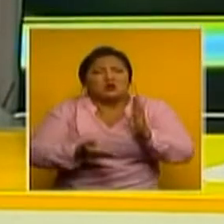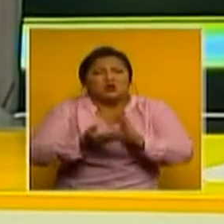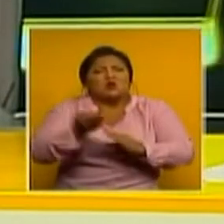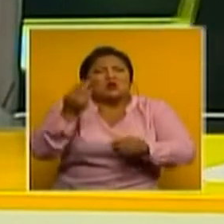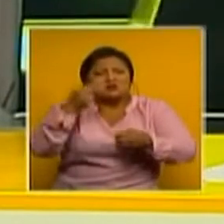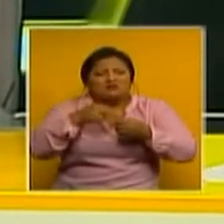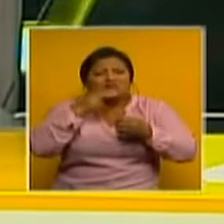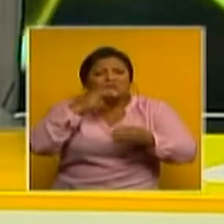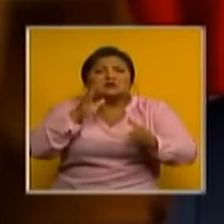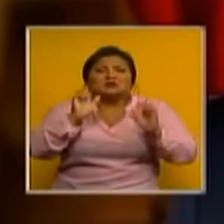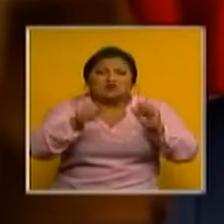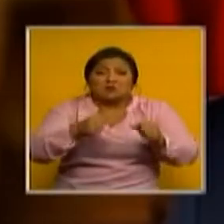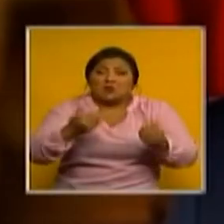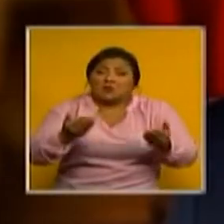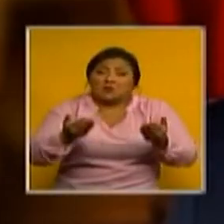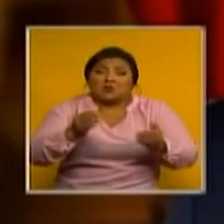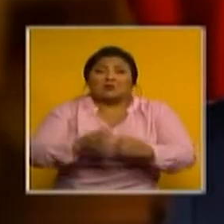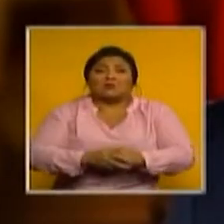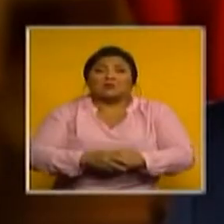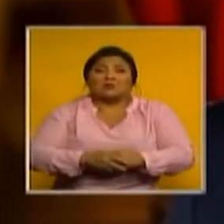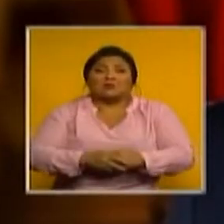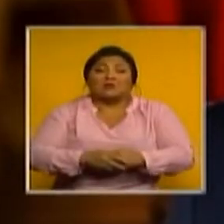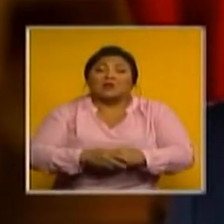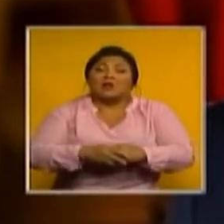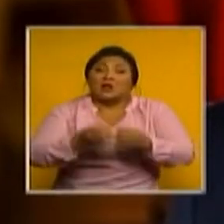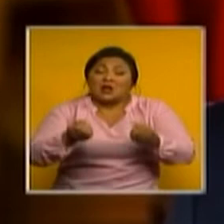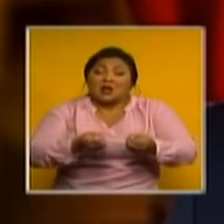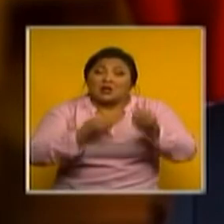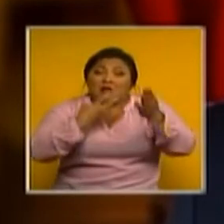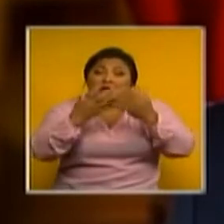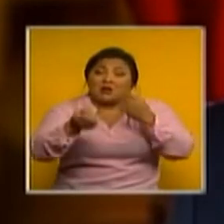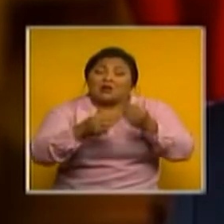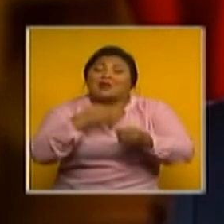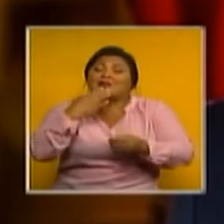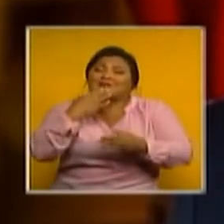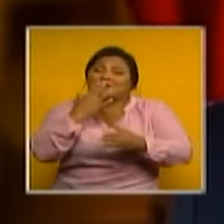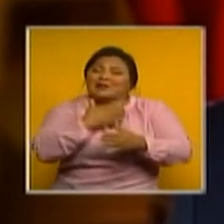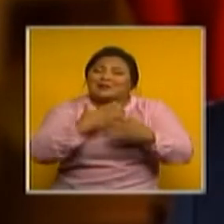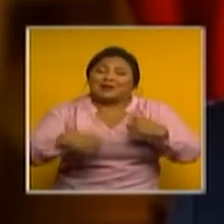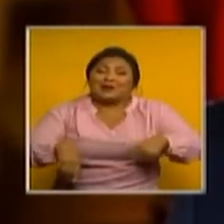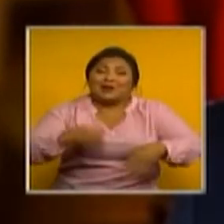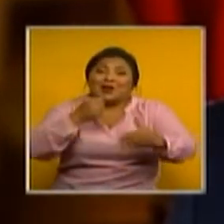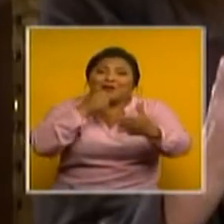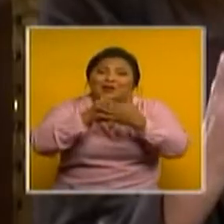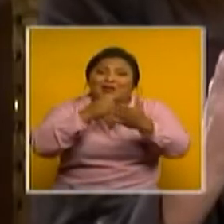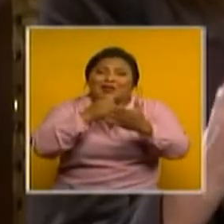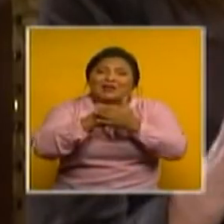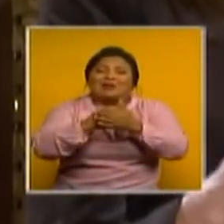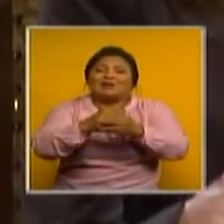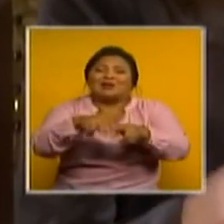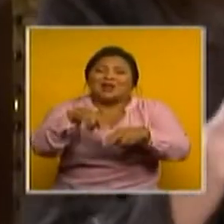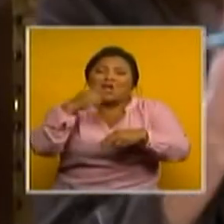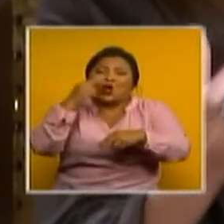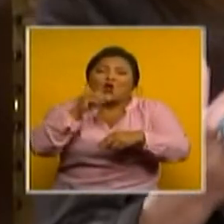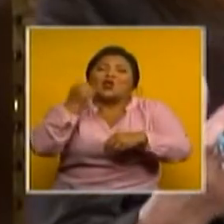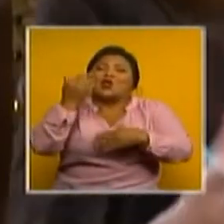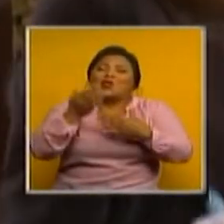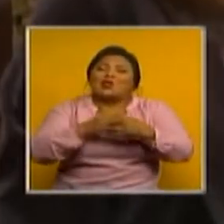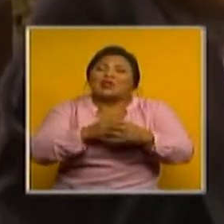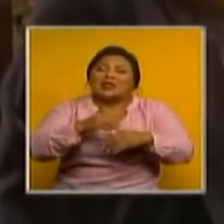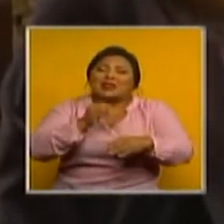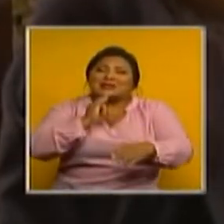costo. Las declaraciones las hizo el primer mandatario durante una entrevista con la cadena Univisión de Estados Unidos.